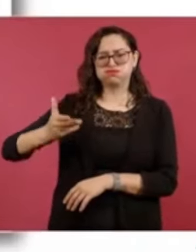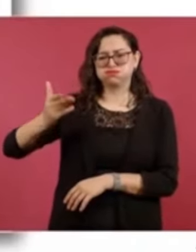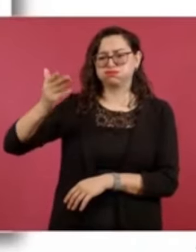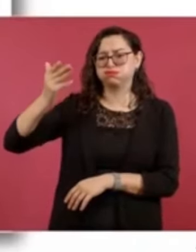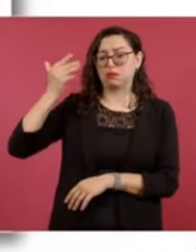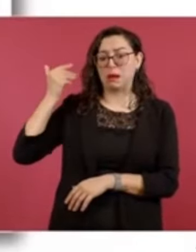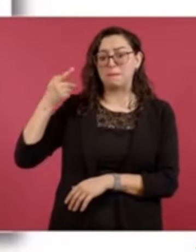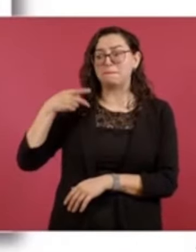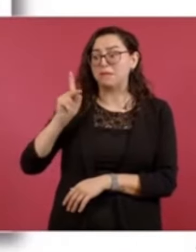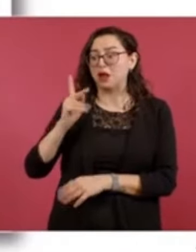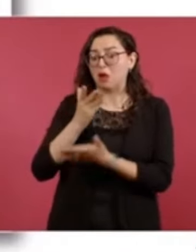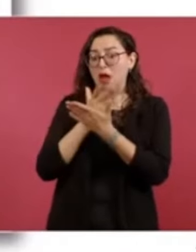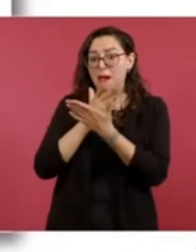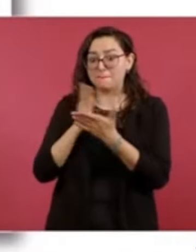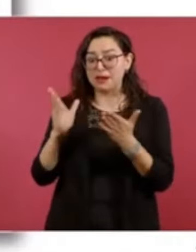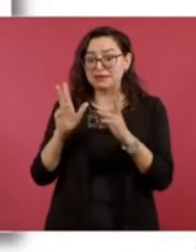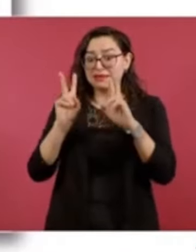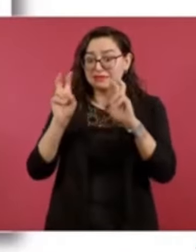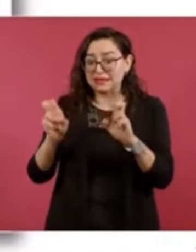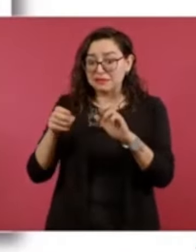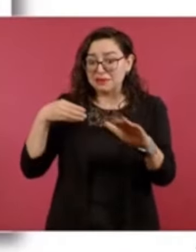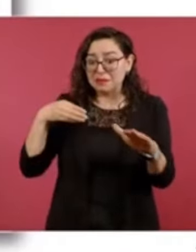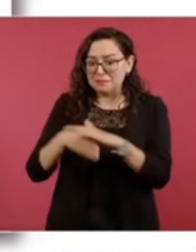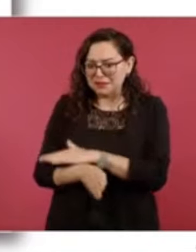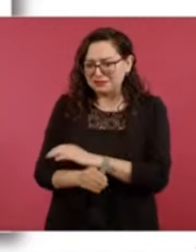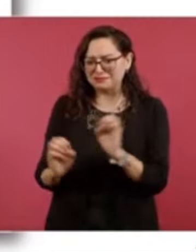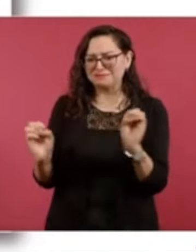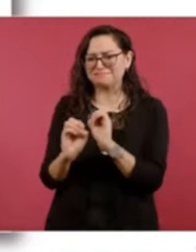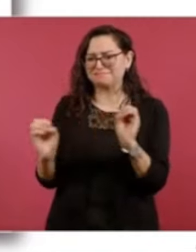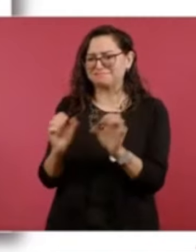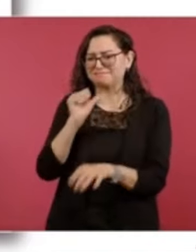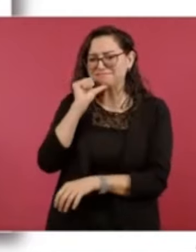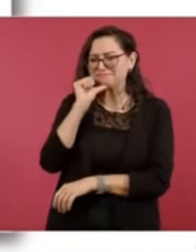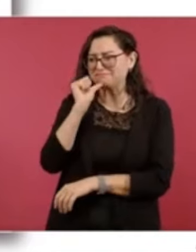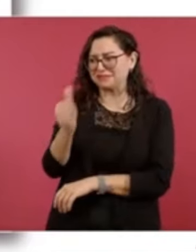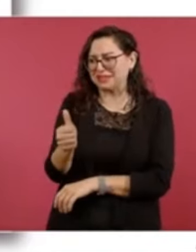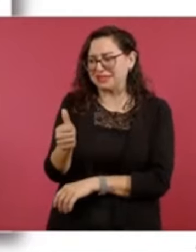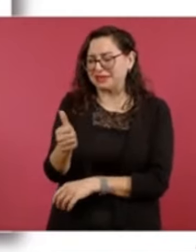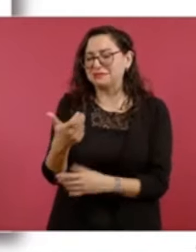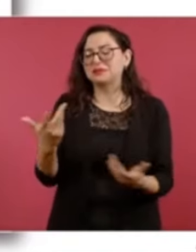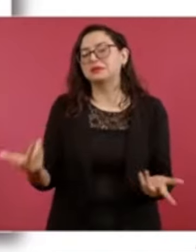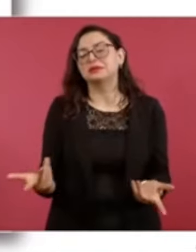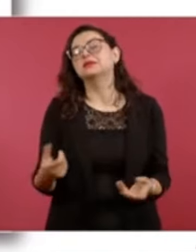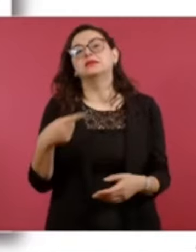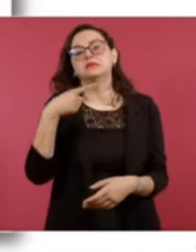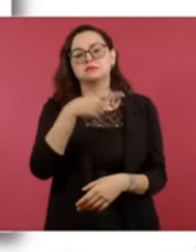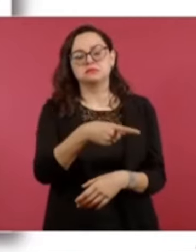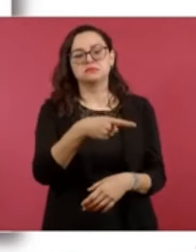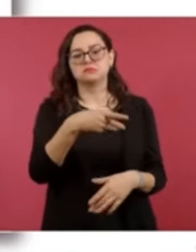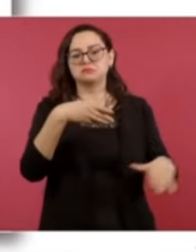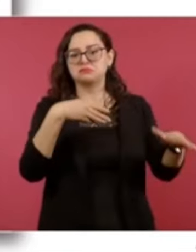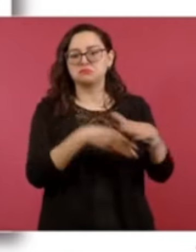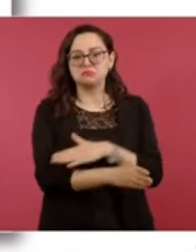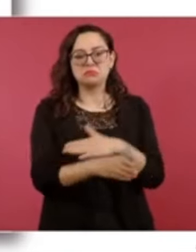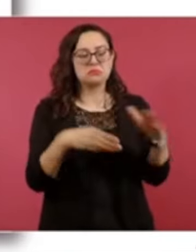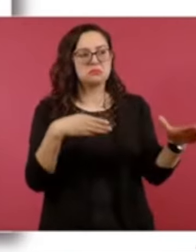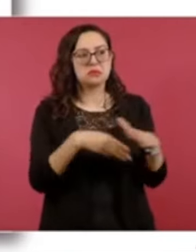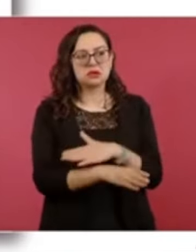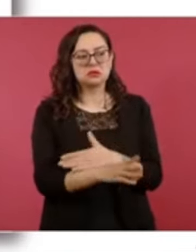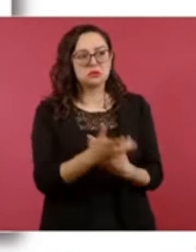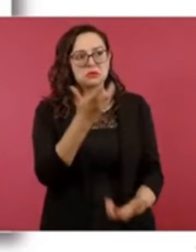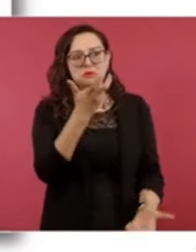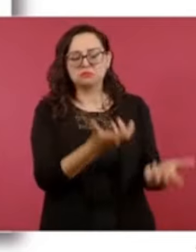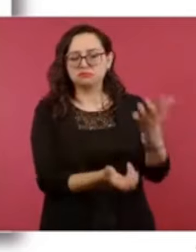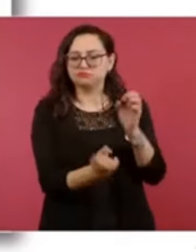Metro y que la terminal de Pantitlán no ha tenido ningún conato de incendio. La circulación de trenes